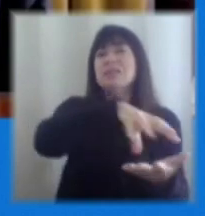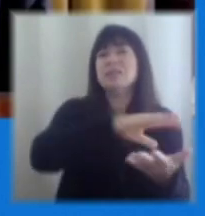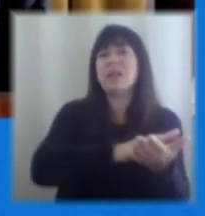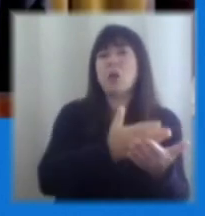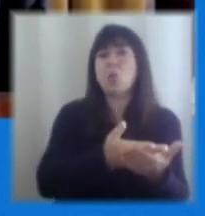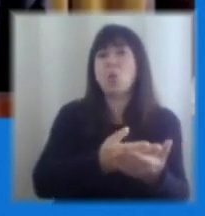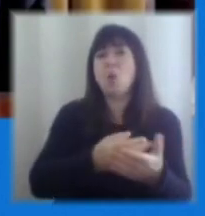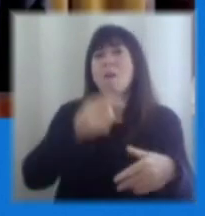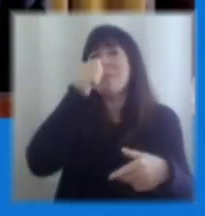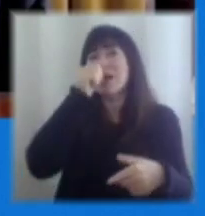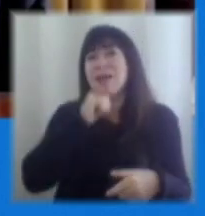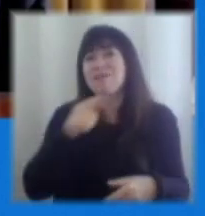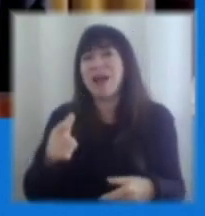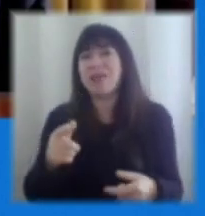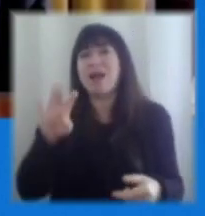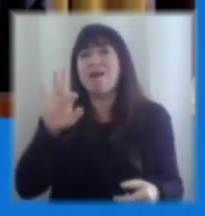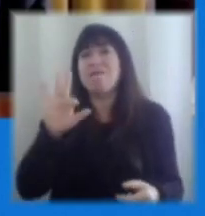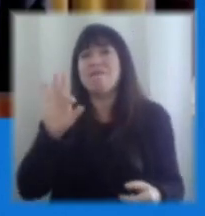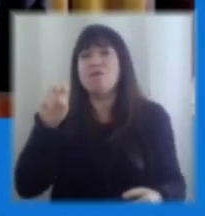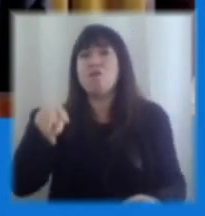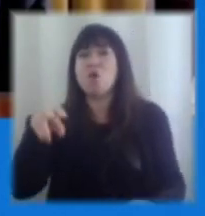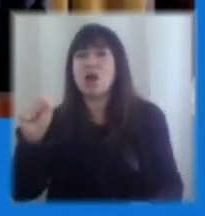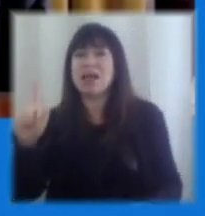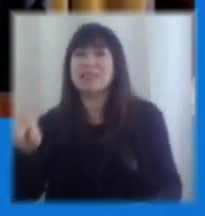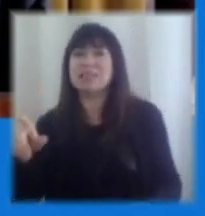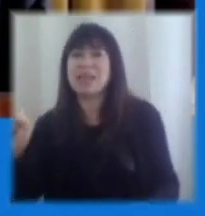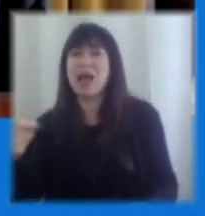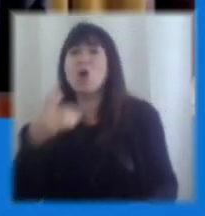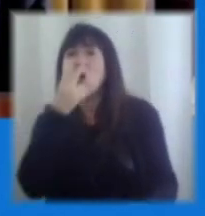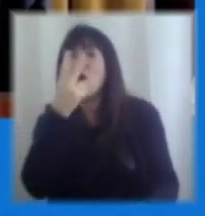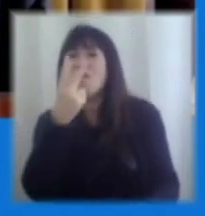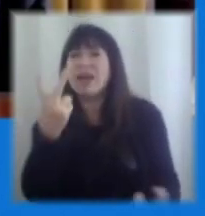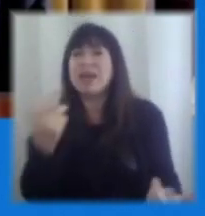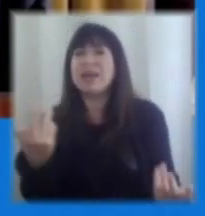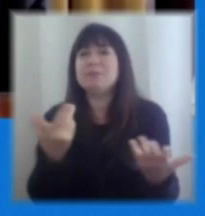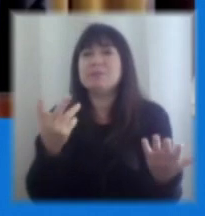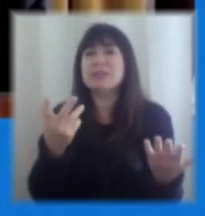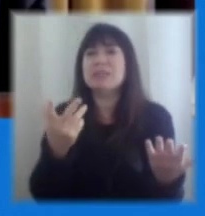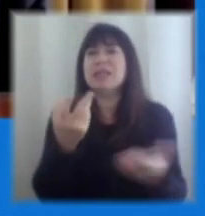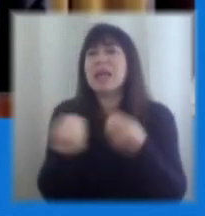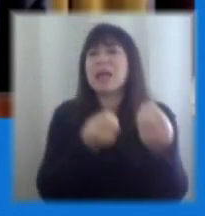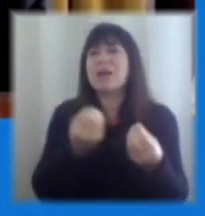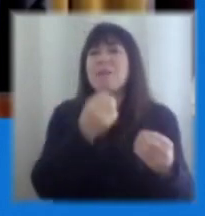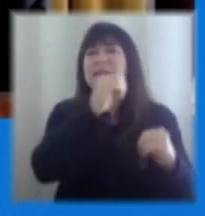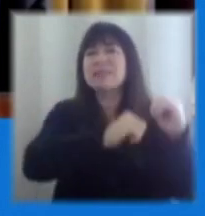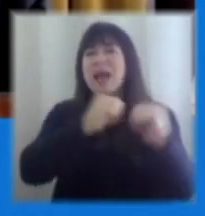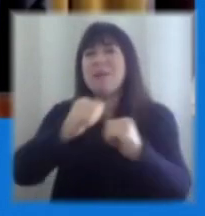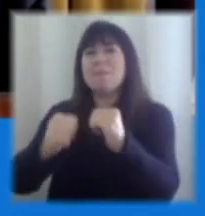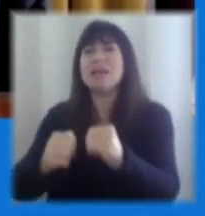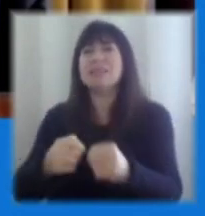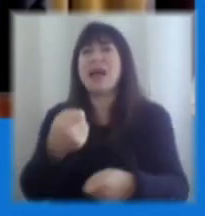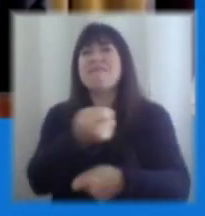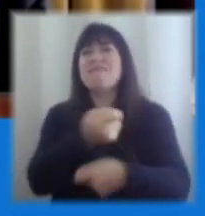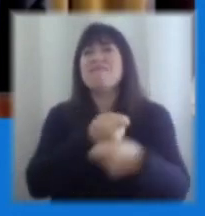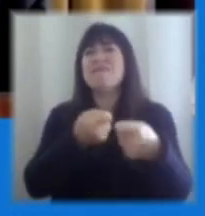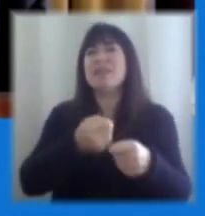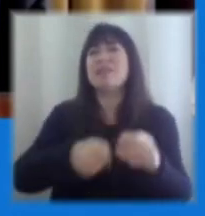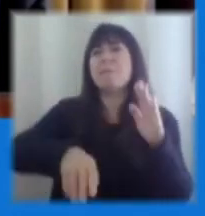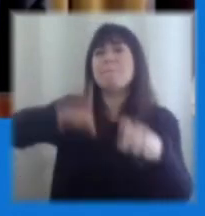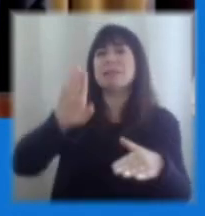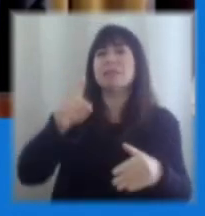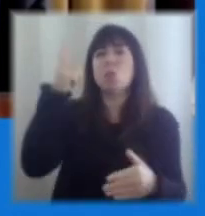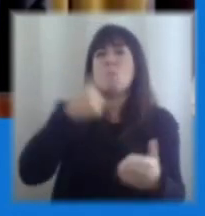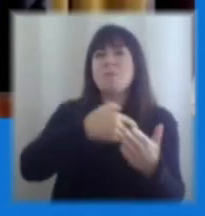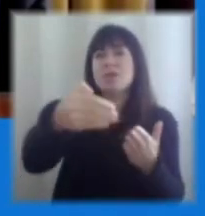el gobierno este debate que se ha activado de qué pasa con esas empresas por así decirlo que venden más de un millón de UEFE y que